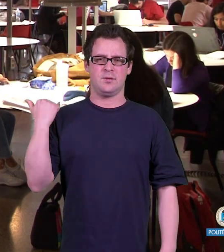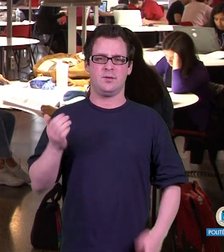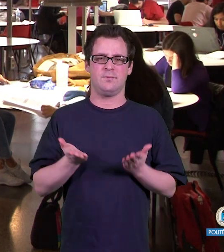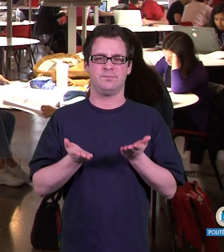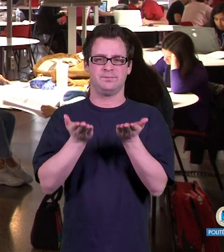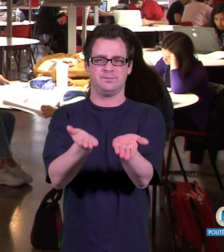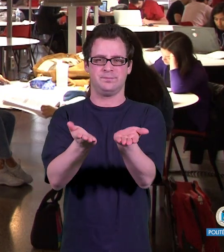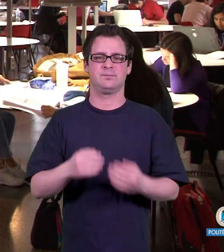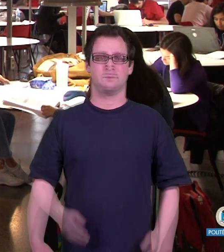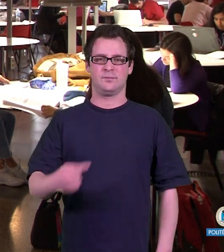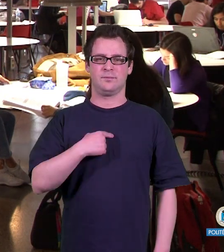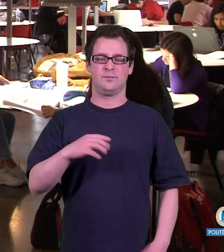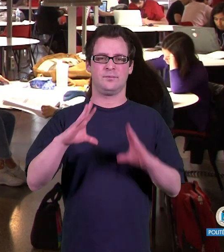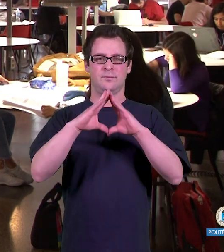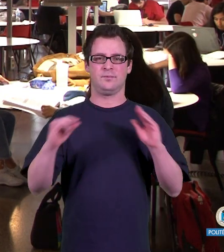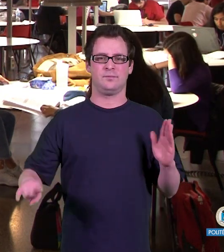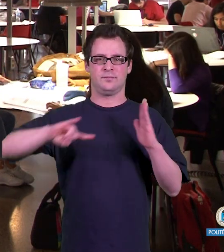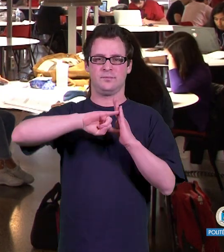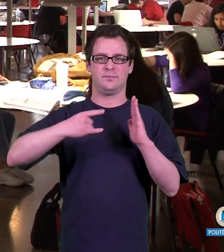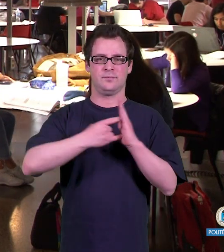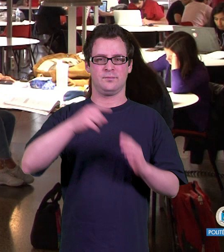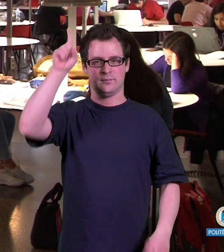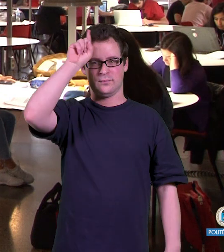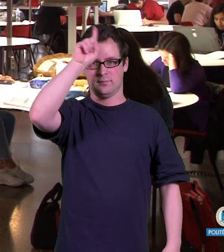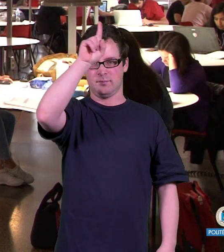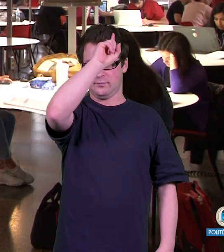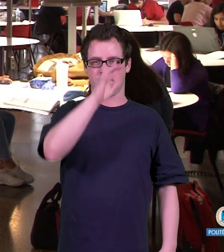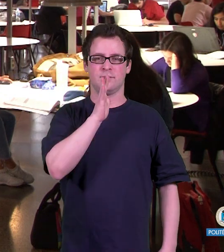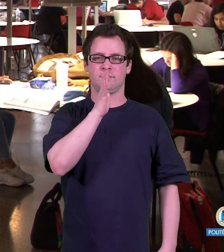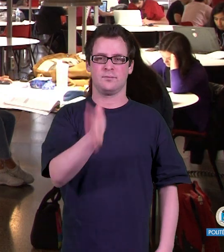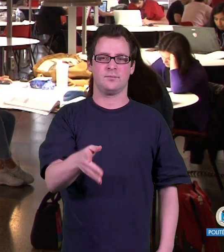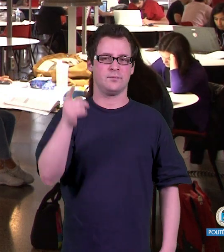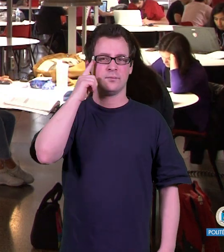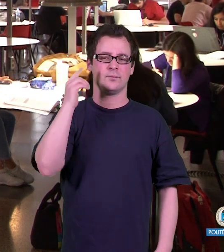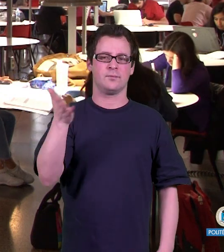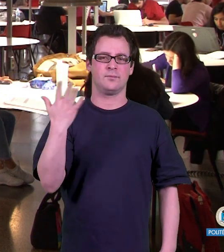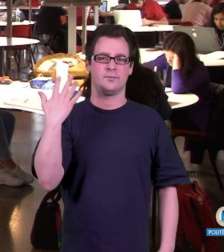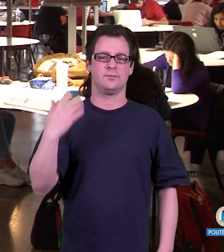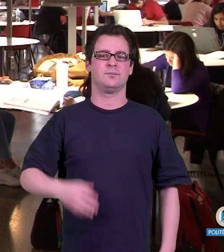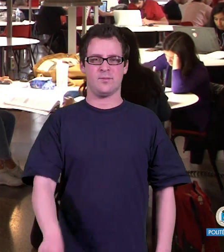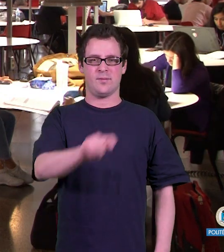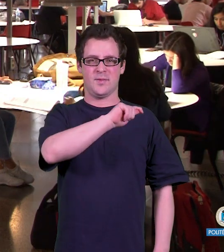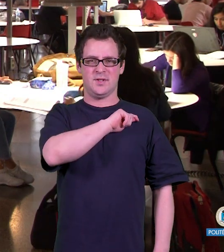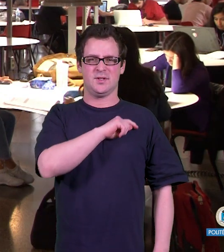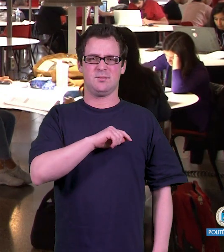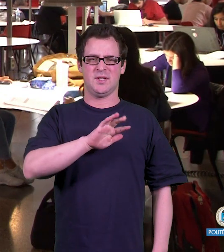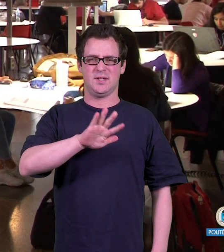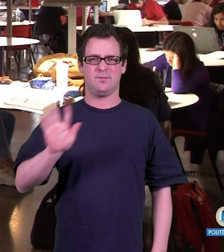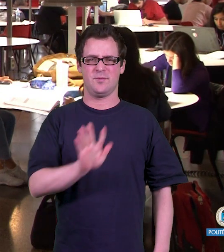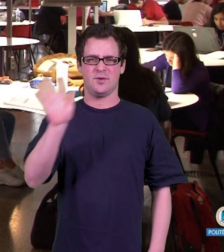cercanos a mí como los méritos propios de la universidad, hicieron de cantarme por ella. ¡Gracias!